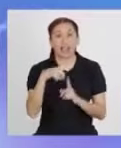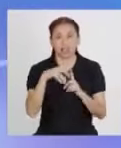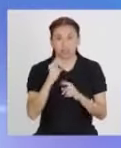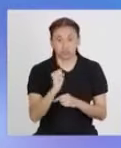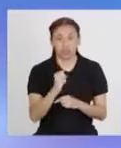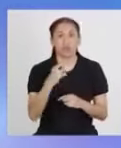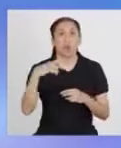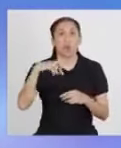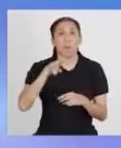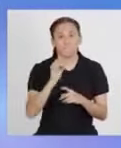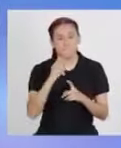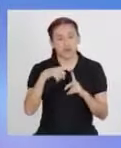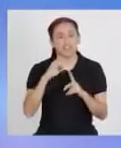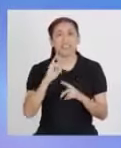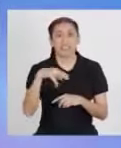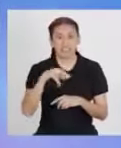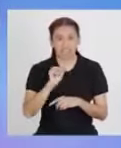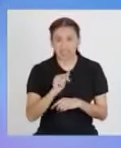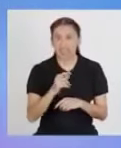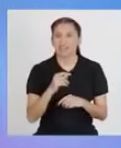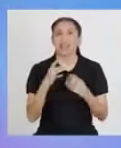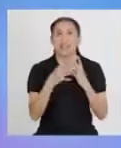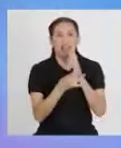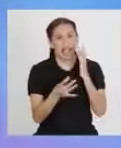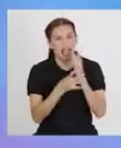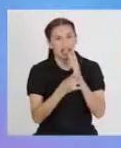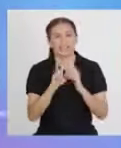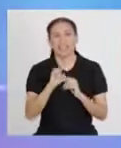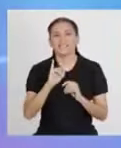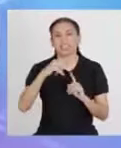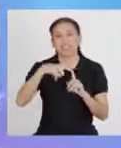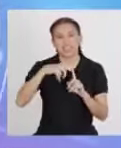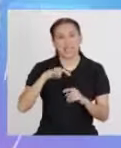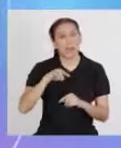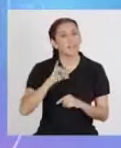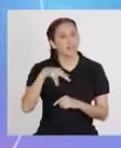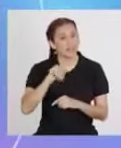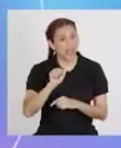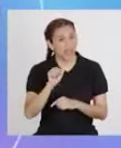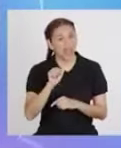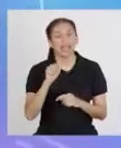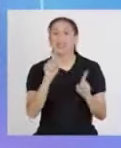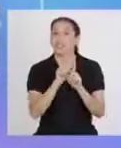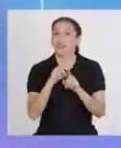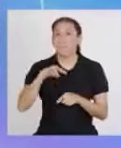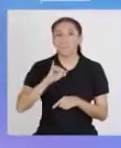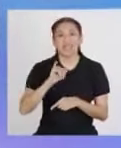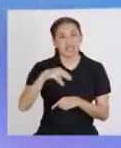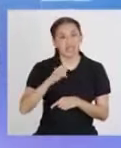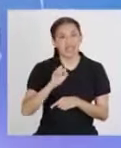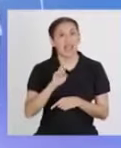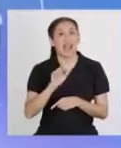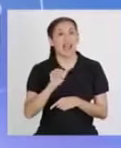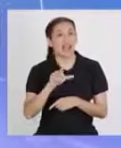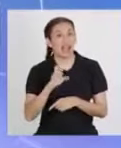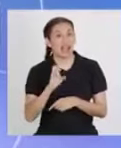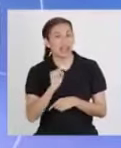proteínas, grasas, vitaminas, minerales y...